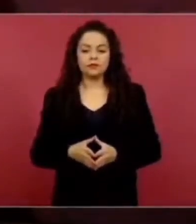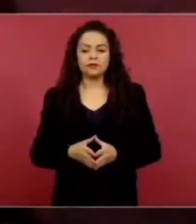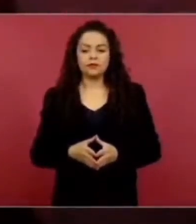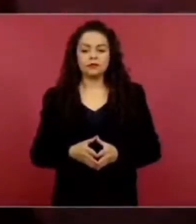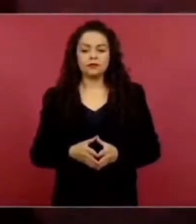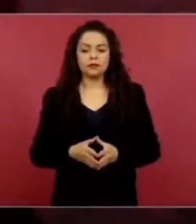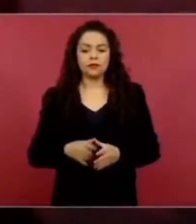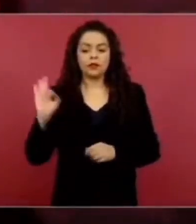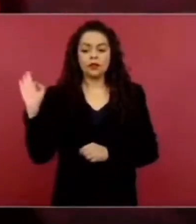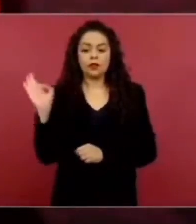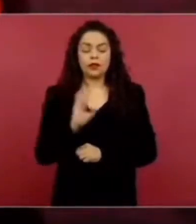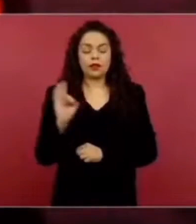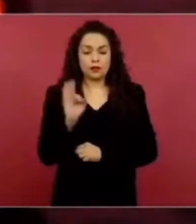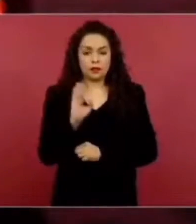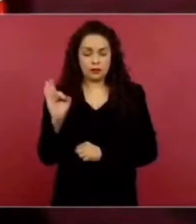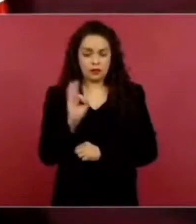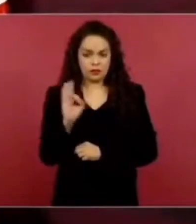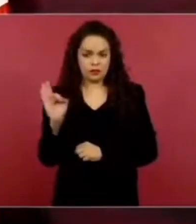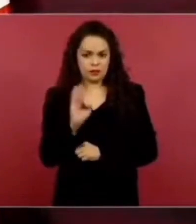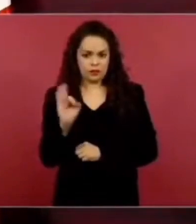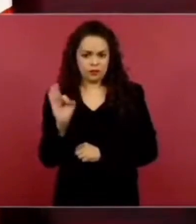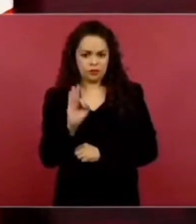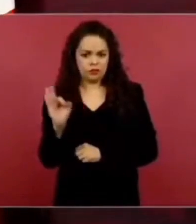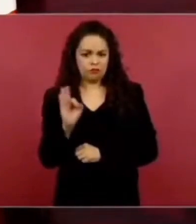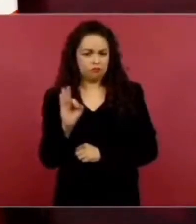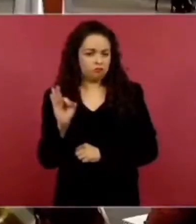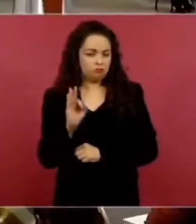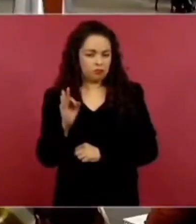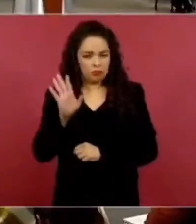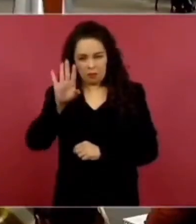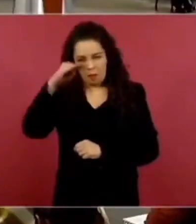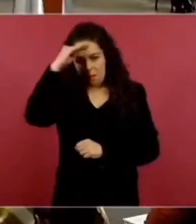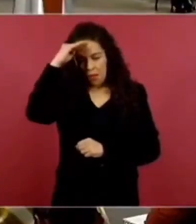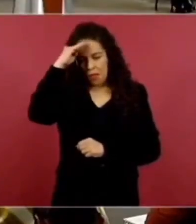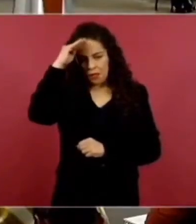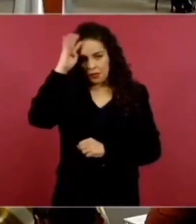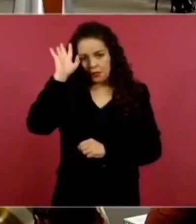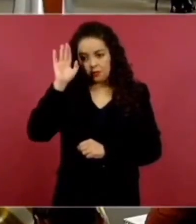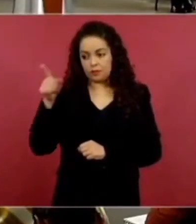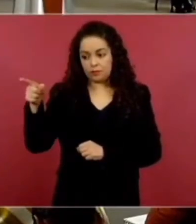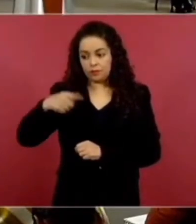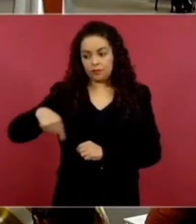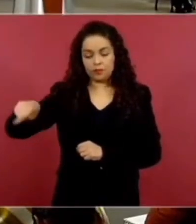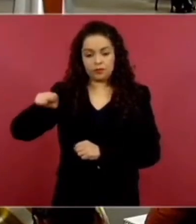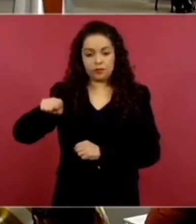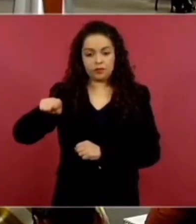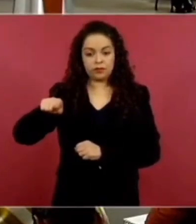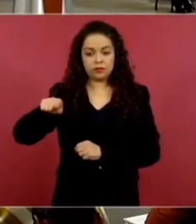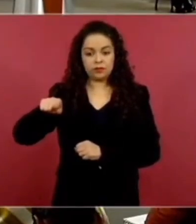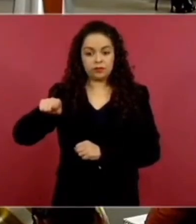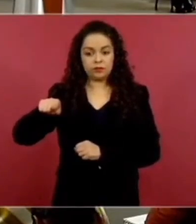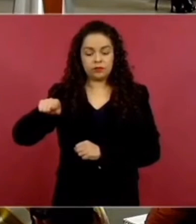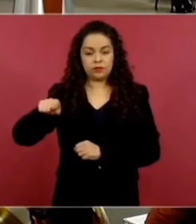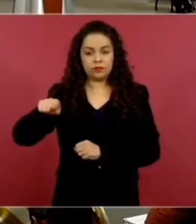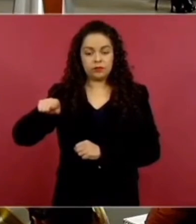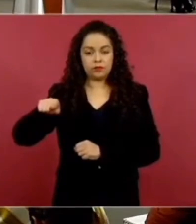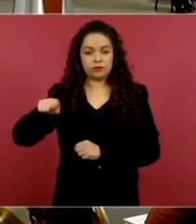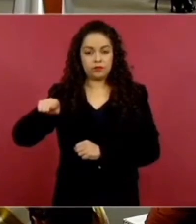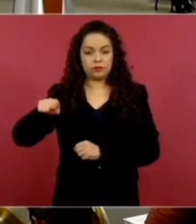manipulación por este antes antes más